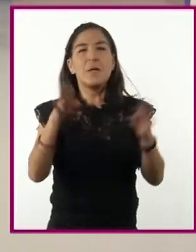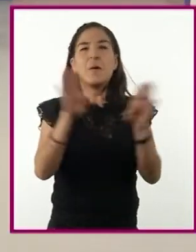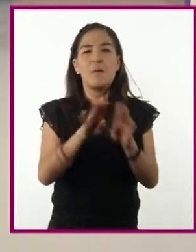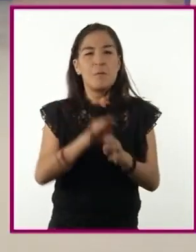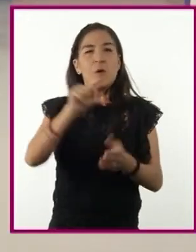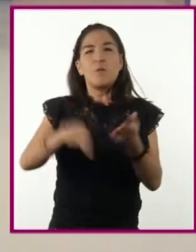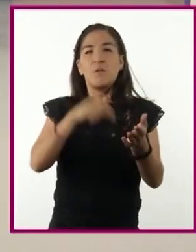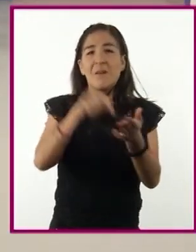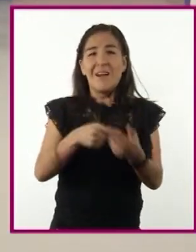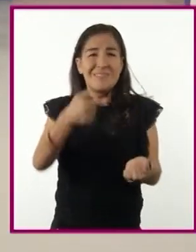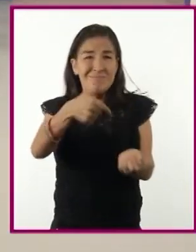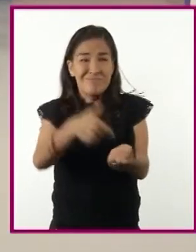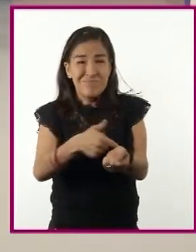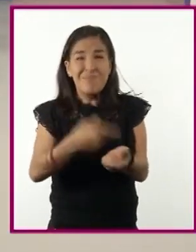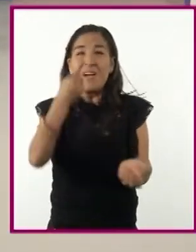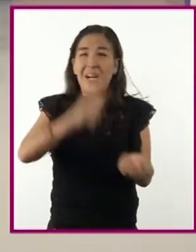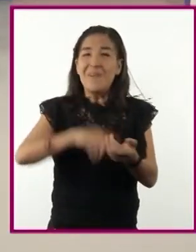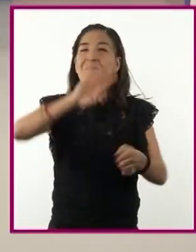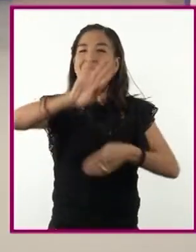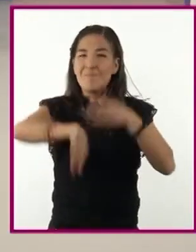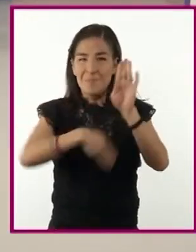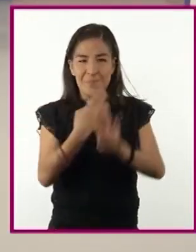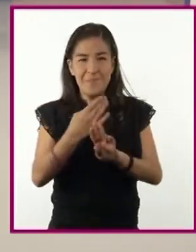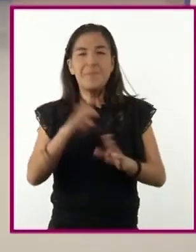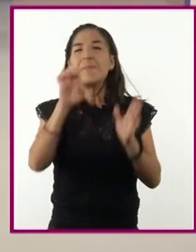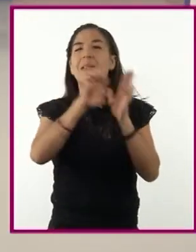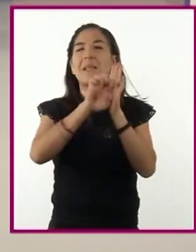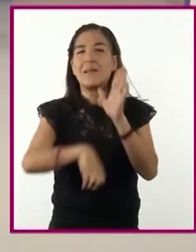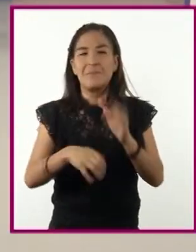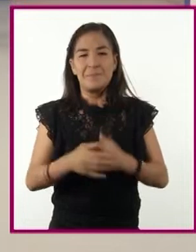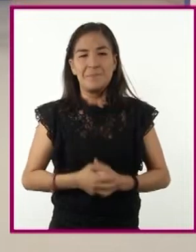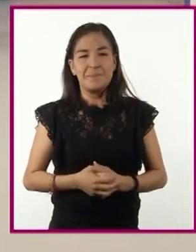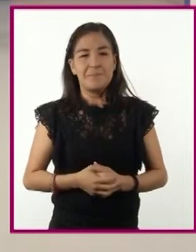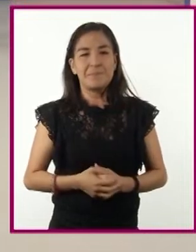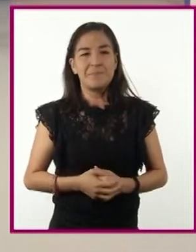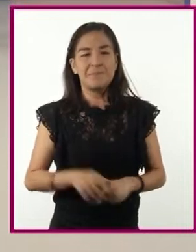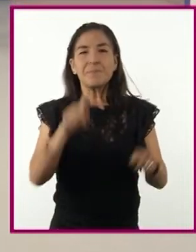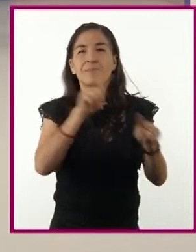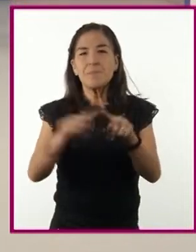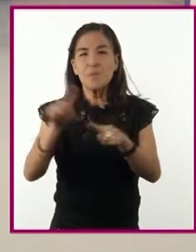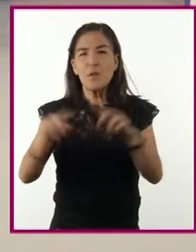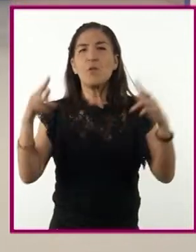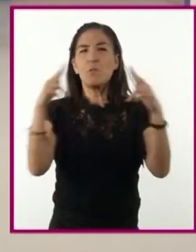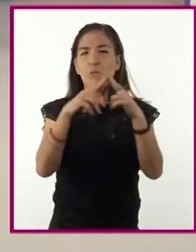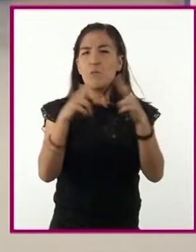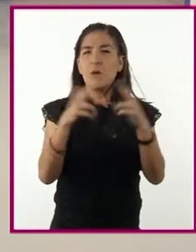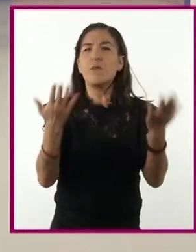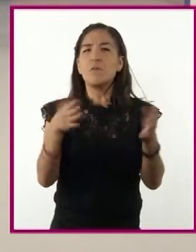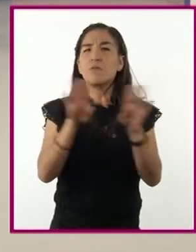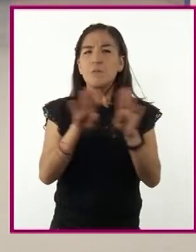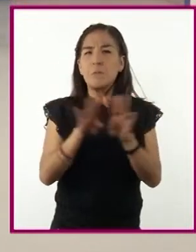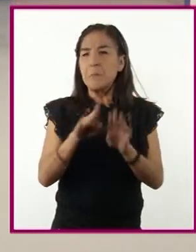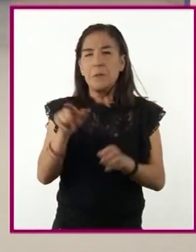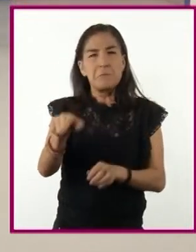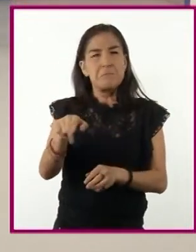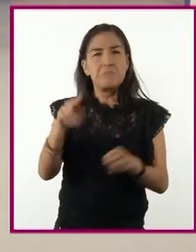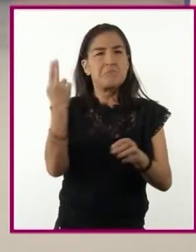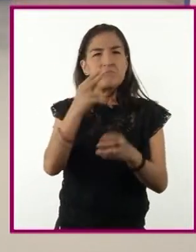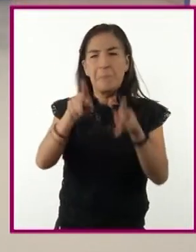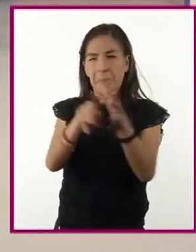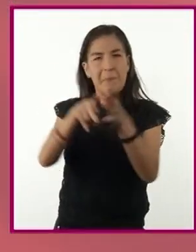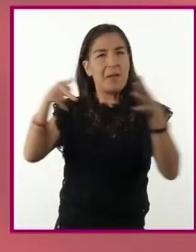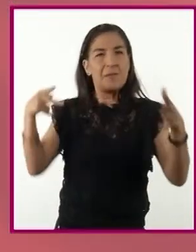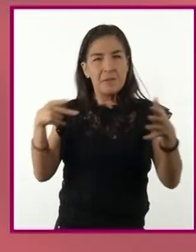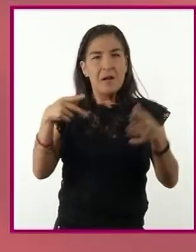y hasta recónditos del mundo. Por ejemplo, en la mayoría de los hogares las personas sin necesidad de acceder a la prensa escrita